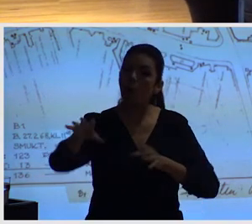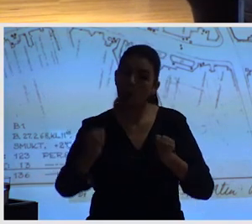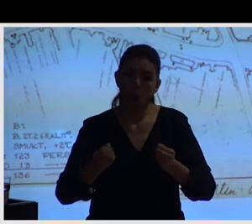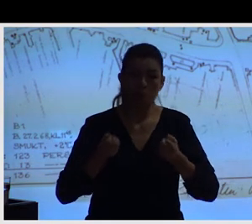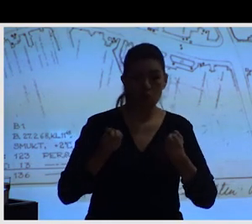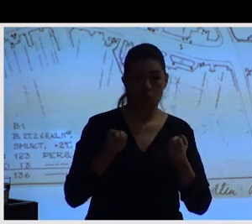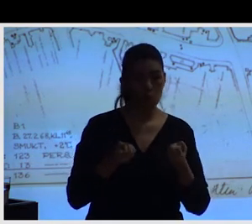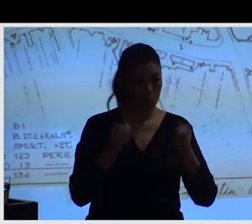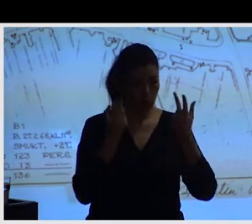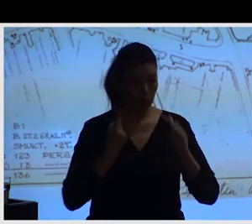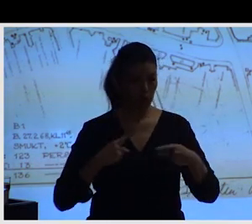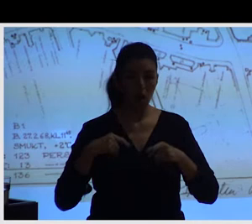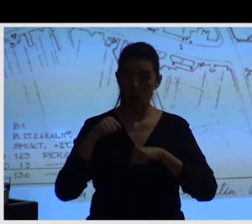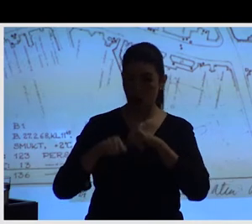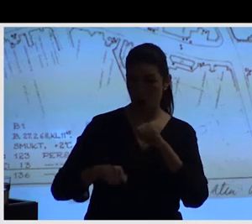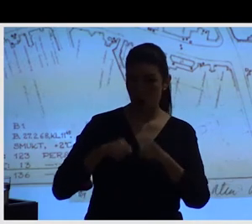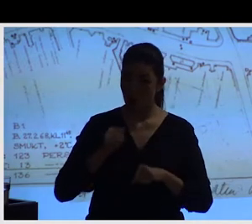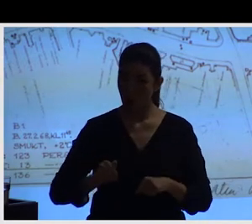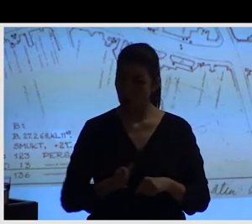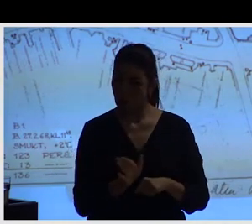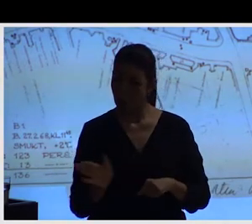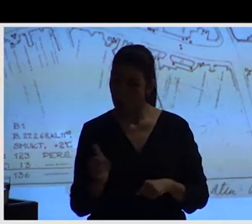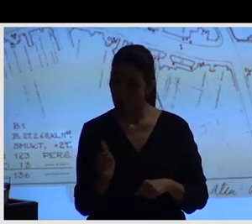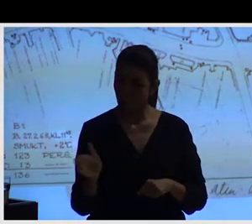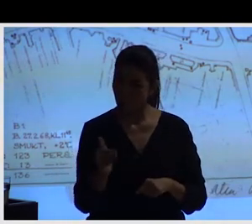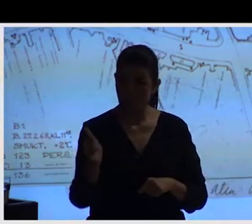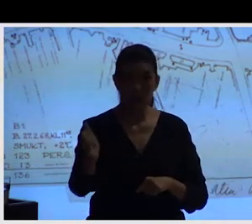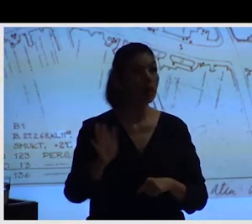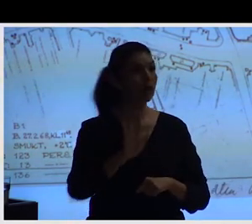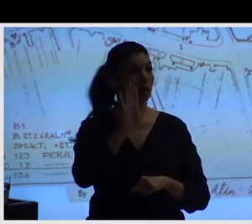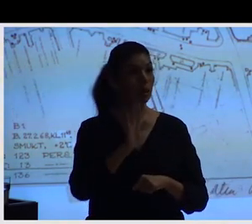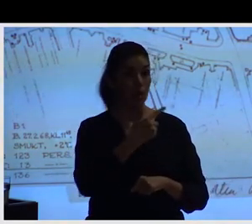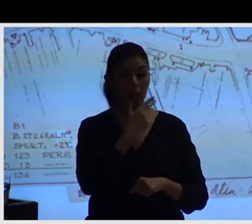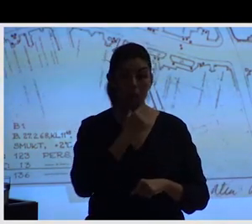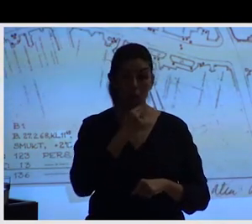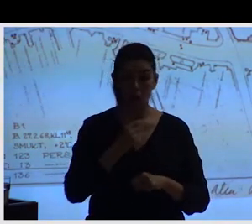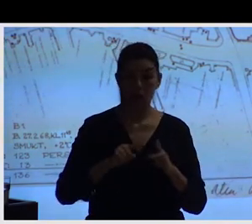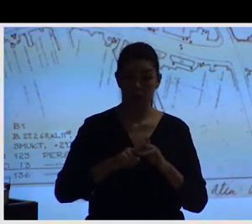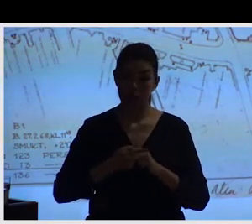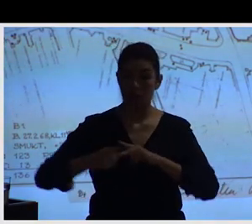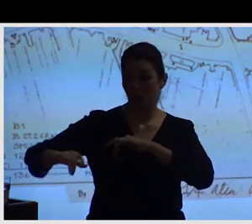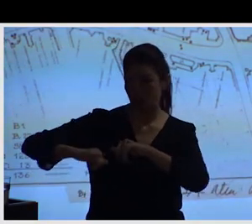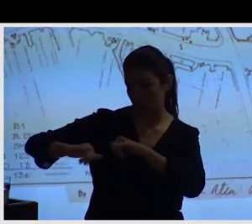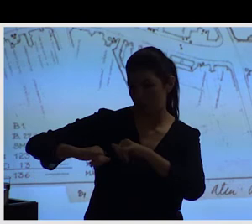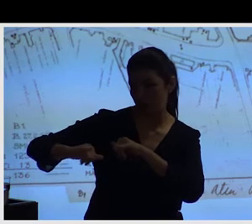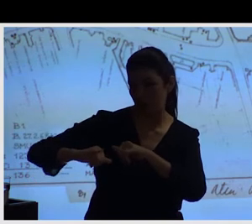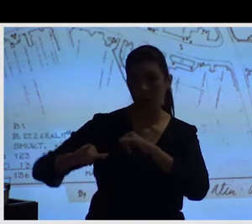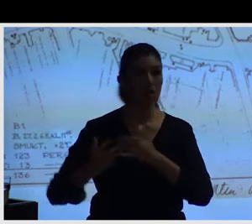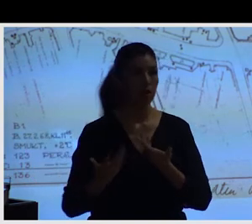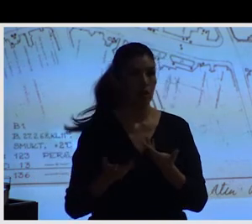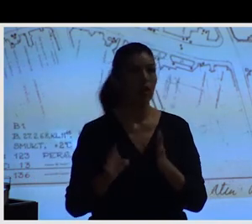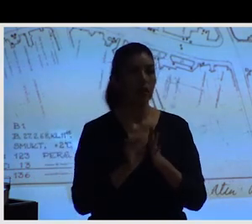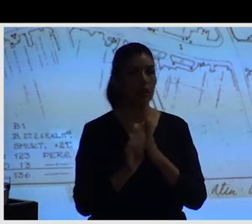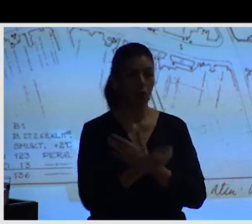espacio. Este es un mapeo de actividades estáticas. Cada puntito corresponde a una persona sentada o de pie